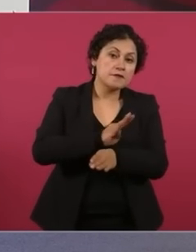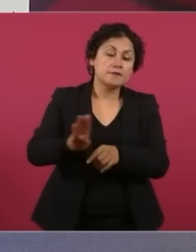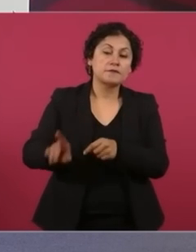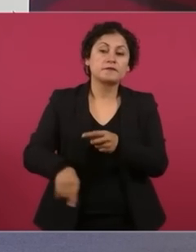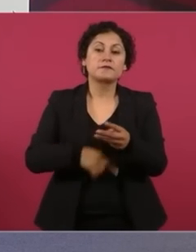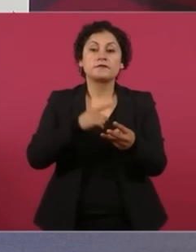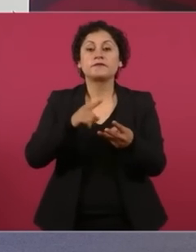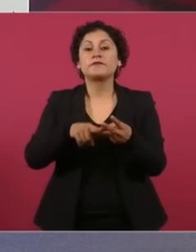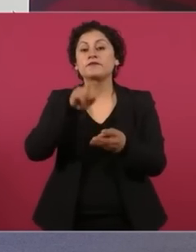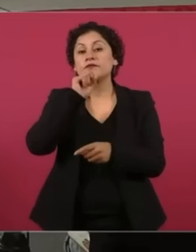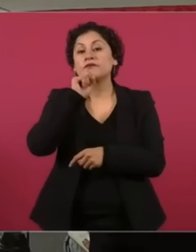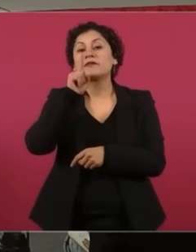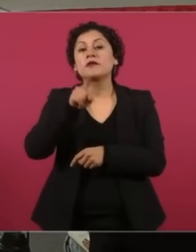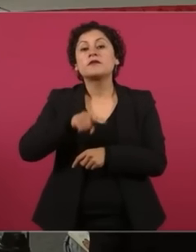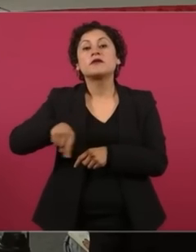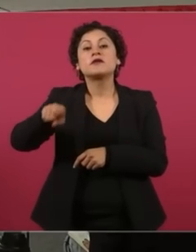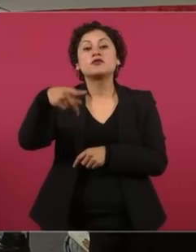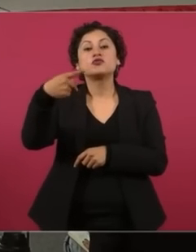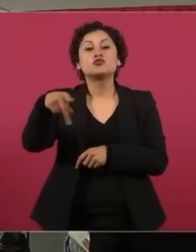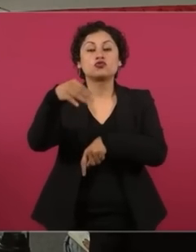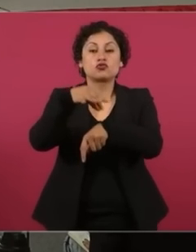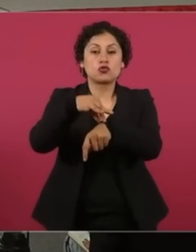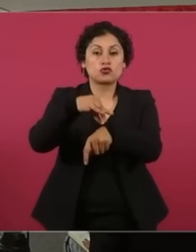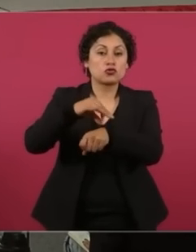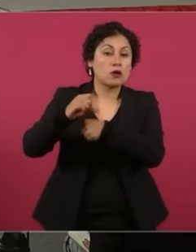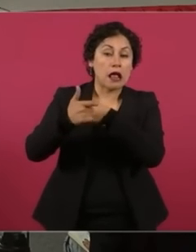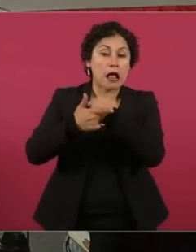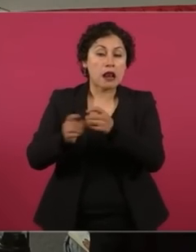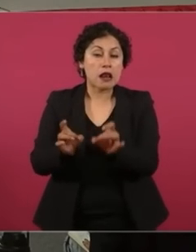ayuda por incapacidad médica permanente,